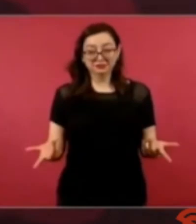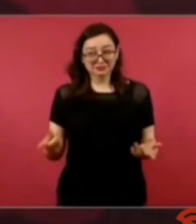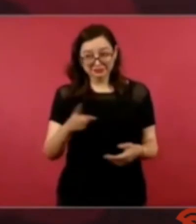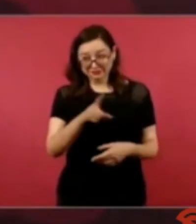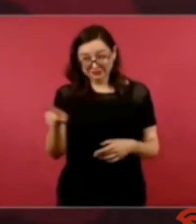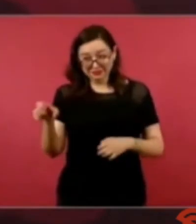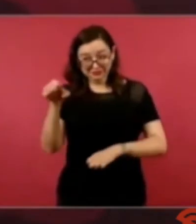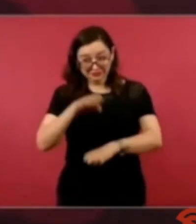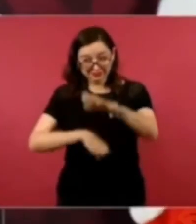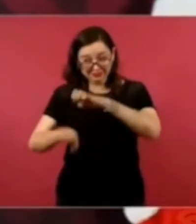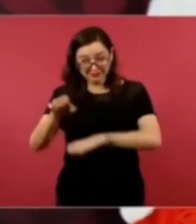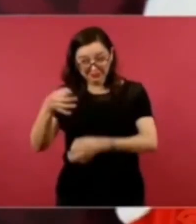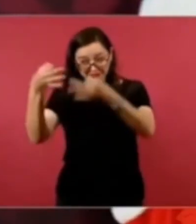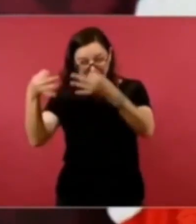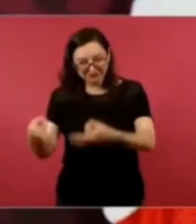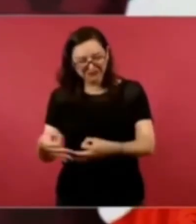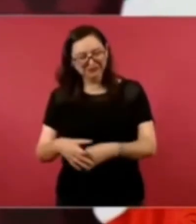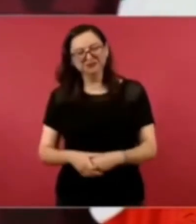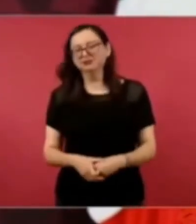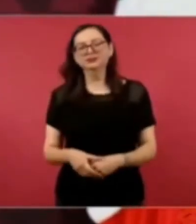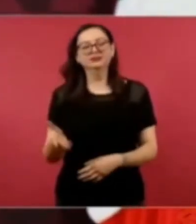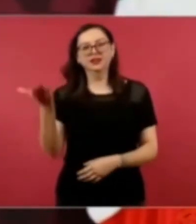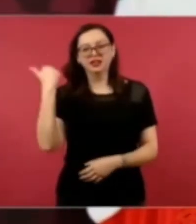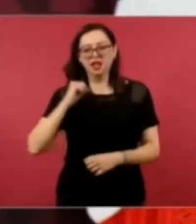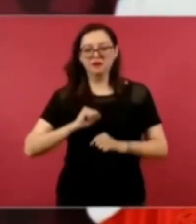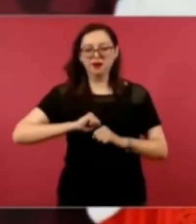son traficantes de inflexia